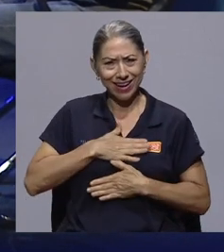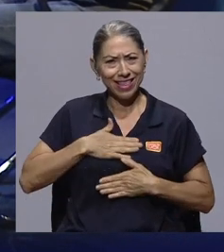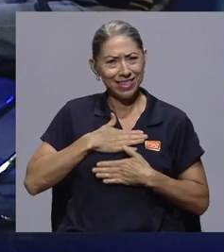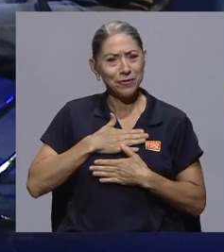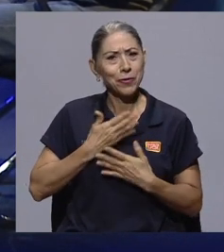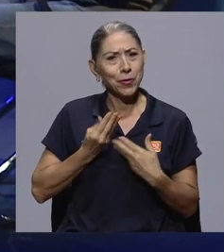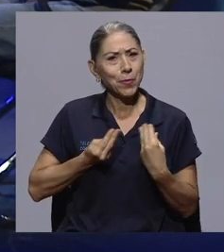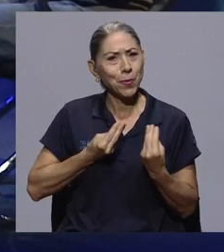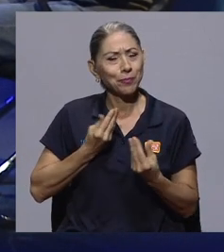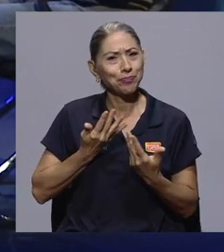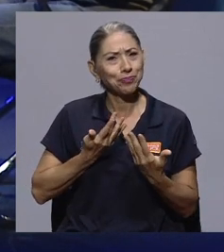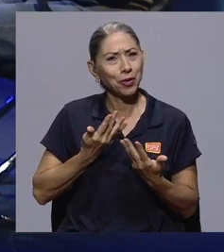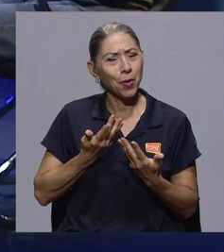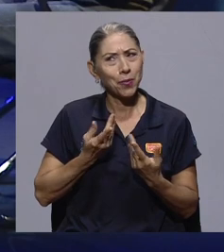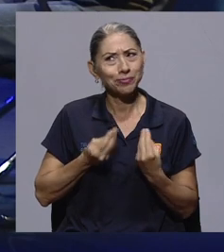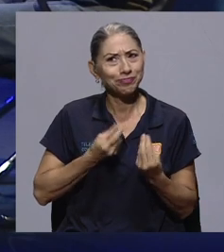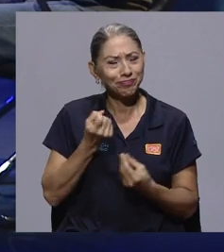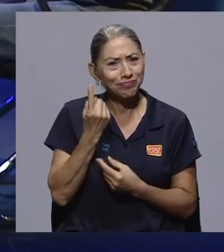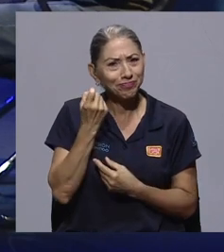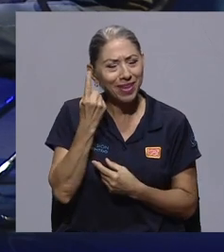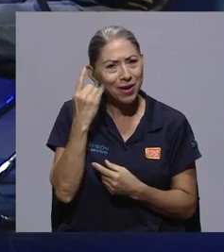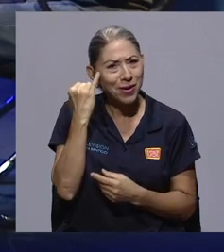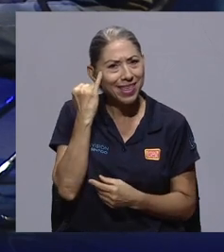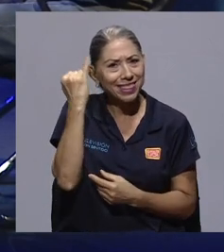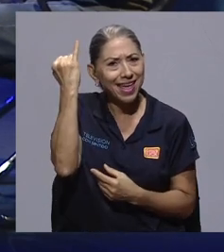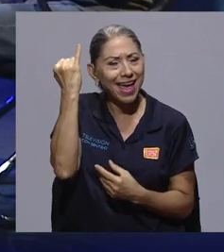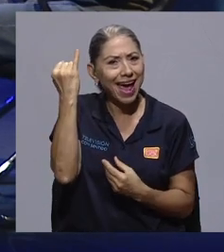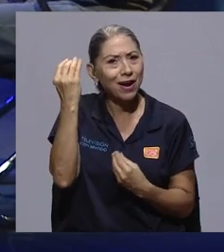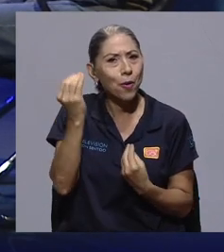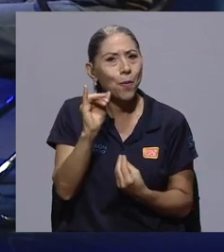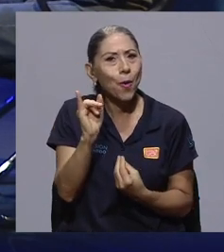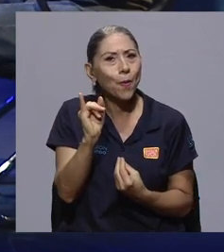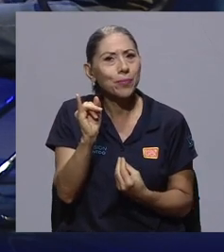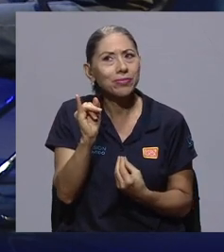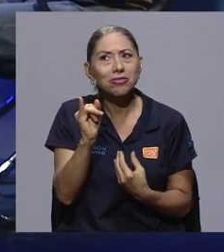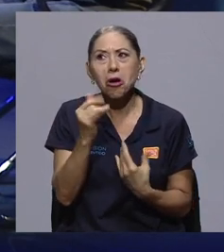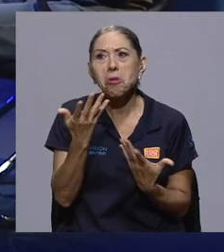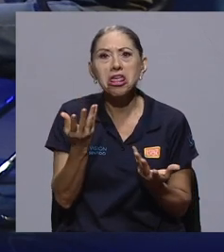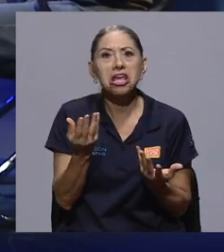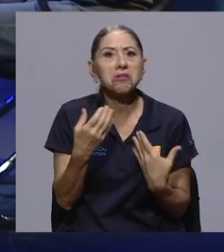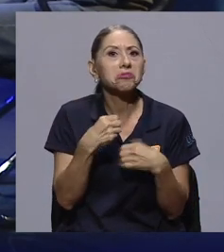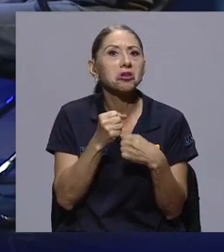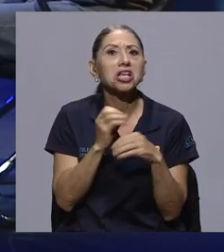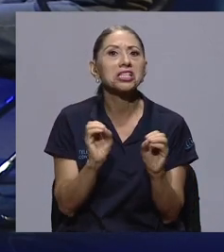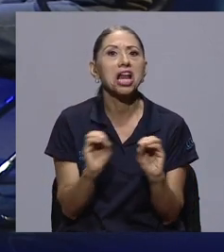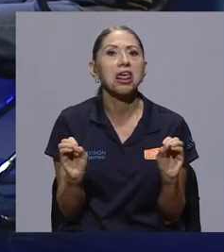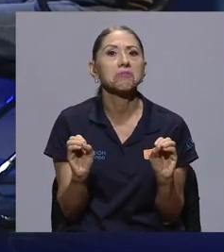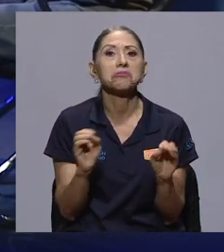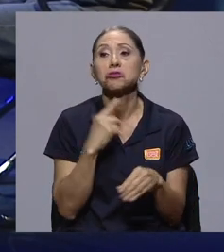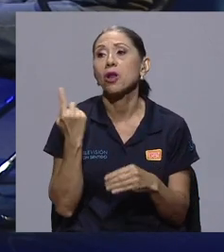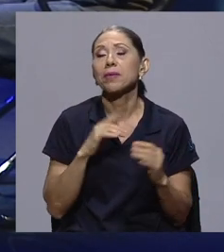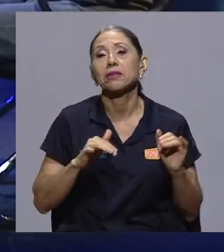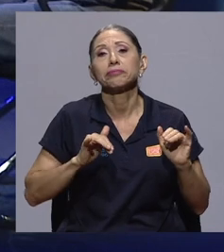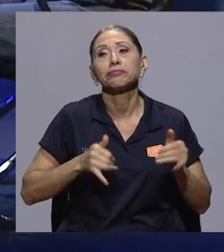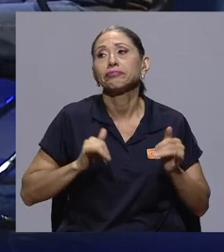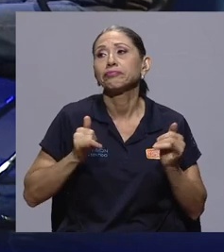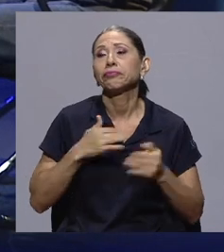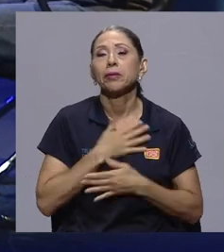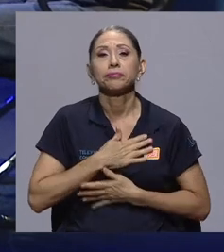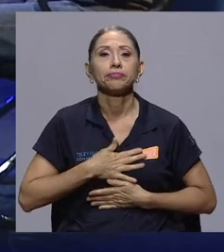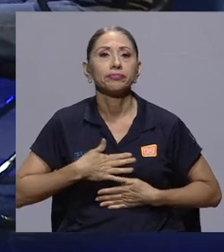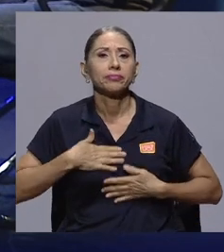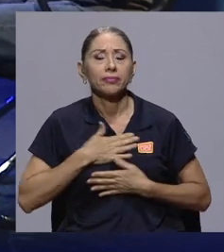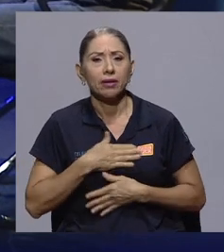una definición o una idea un poco de que no se hace nada, como que todo es lúdico y al final está ahí recreándose.